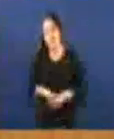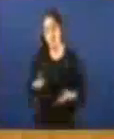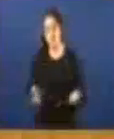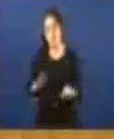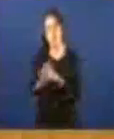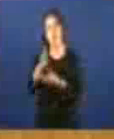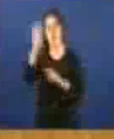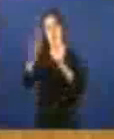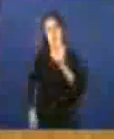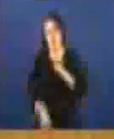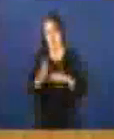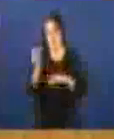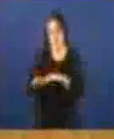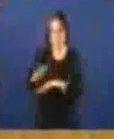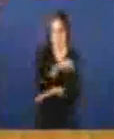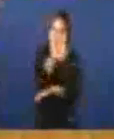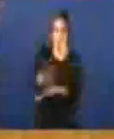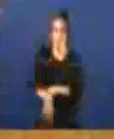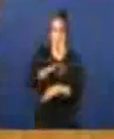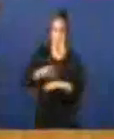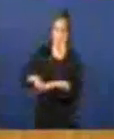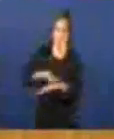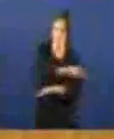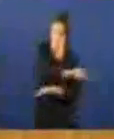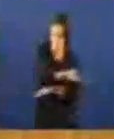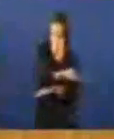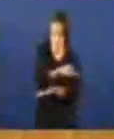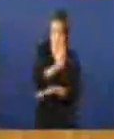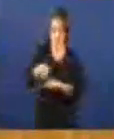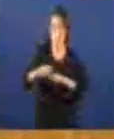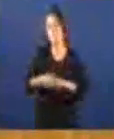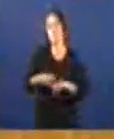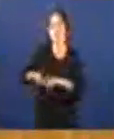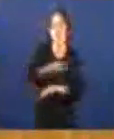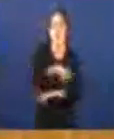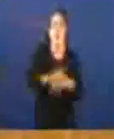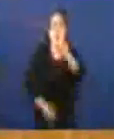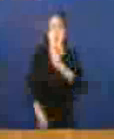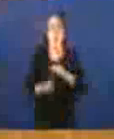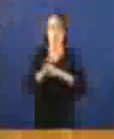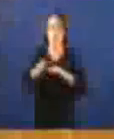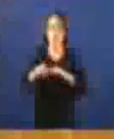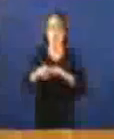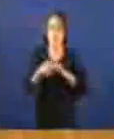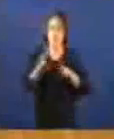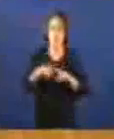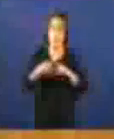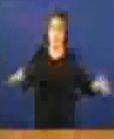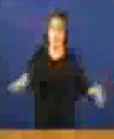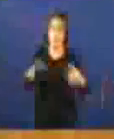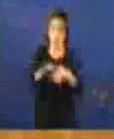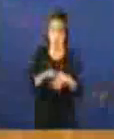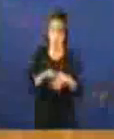anterior por suposto de xaneiro deste ano anterior a decisión moi anterior a decisión do 26 a correlación entre esto